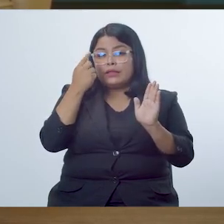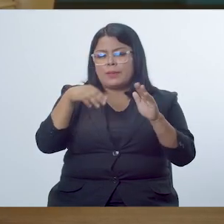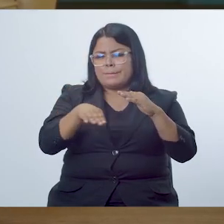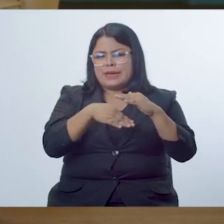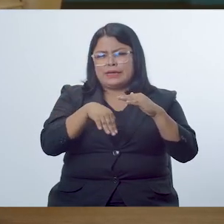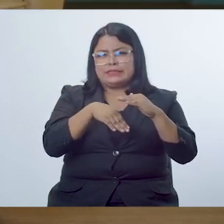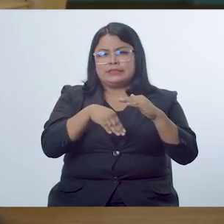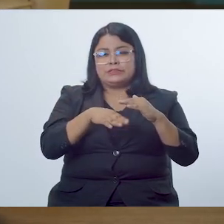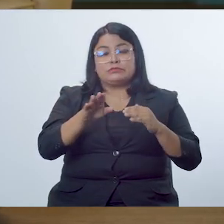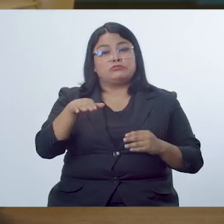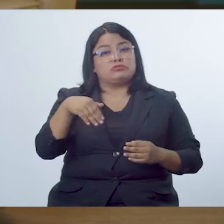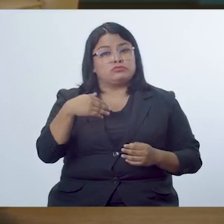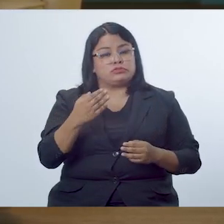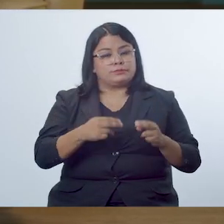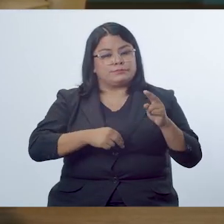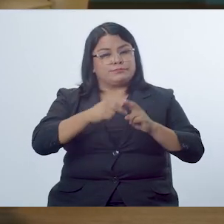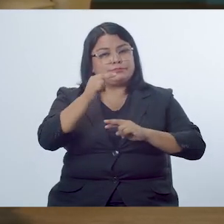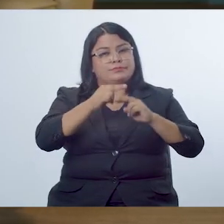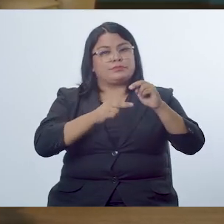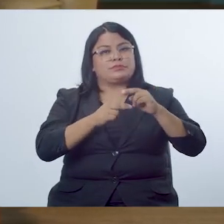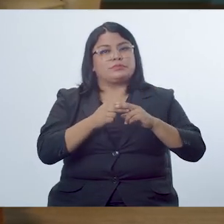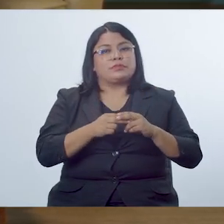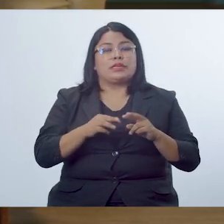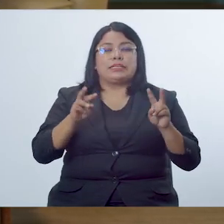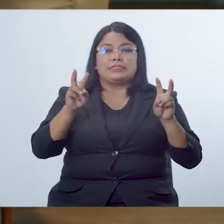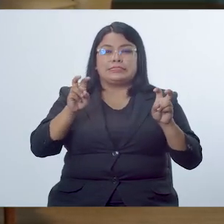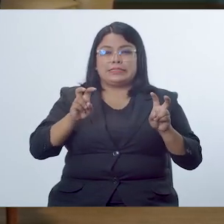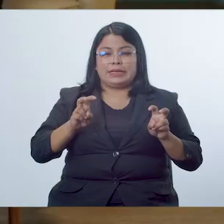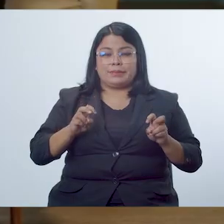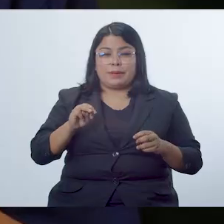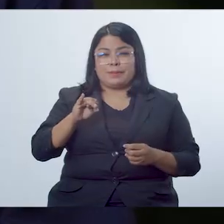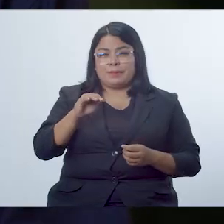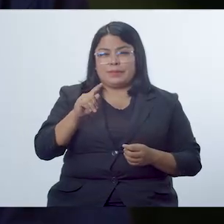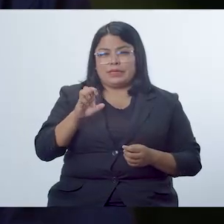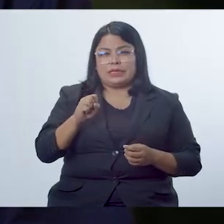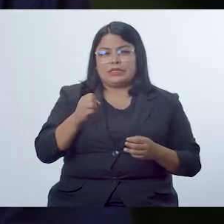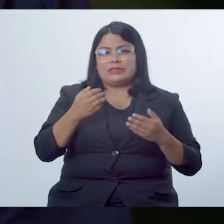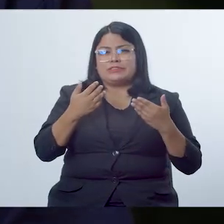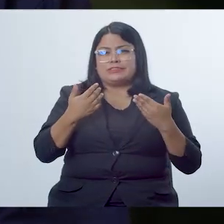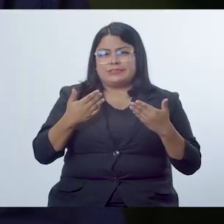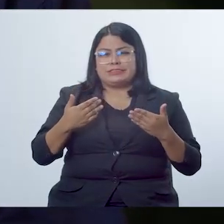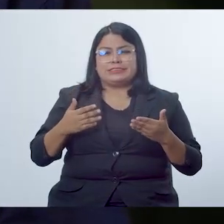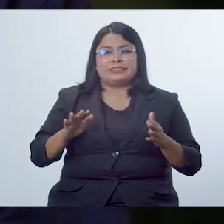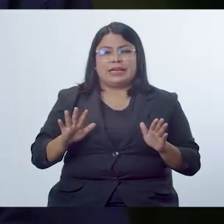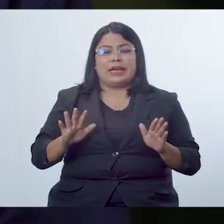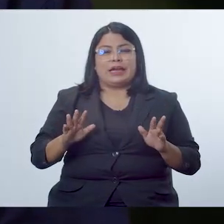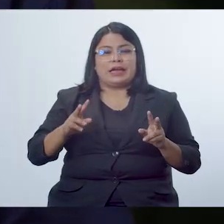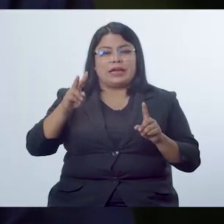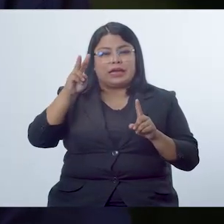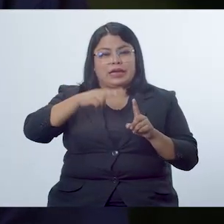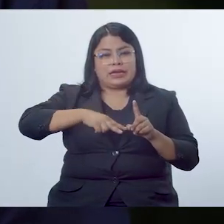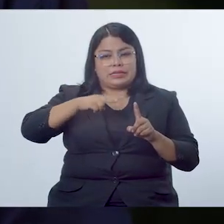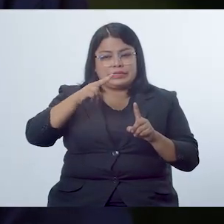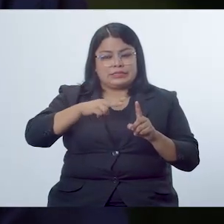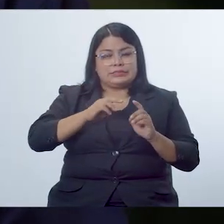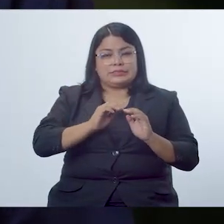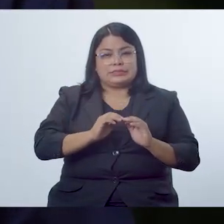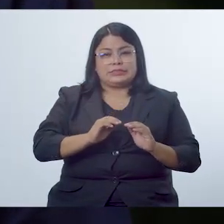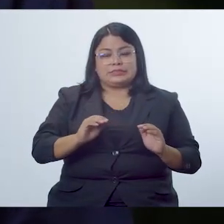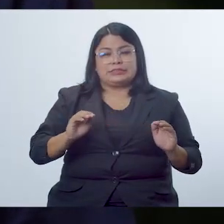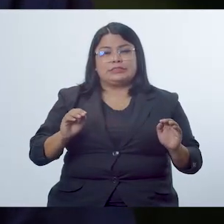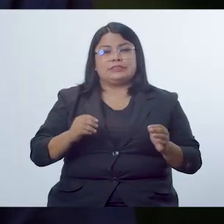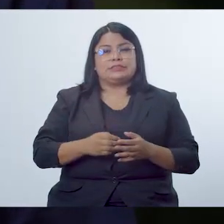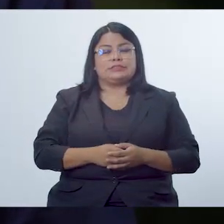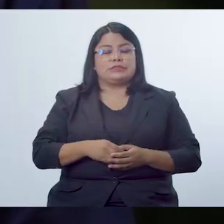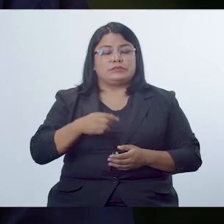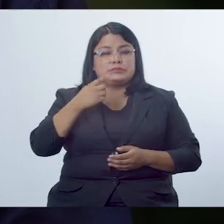de algo básico. Mientras que en la construcción, ese tema de los mitos ya lo abordo con características de los